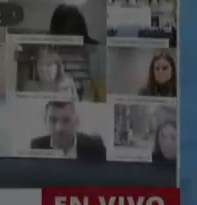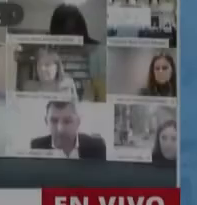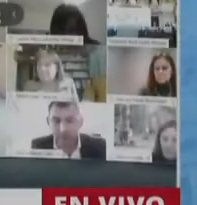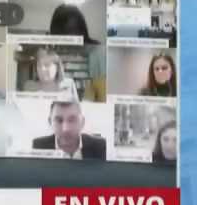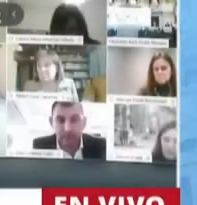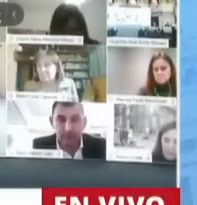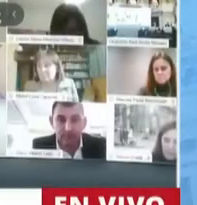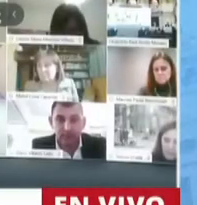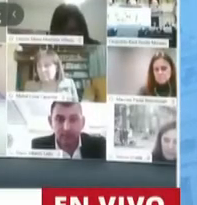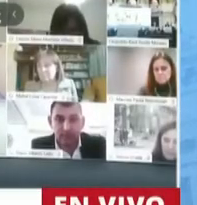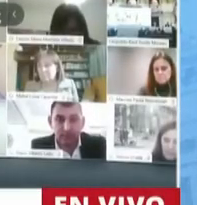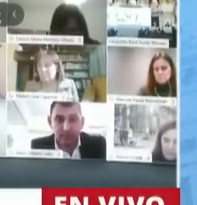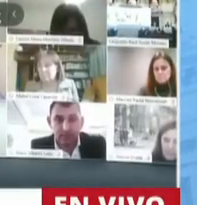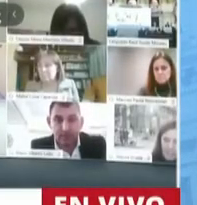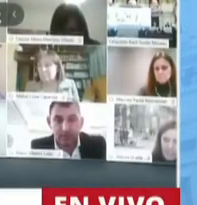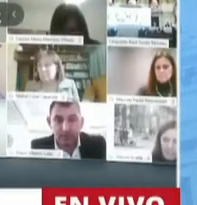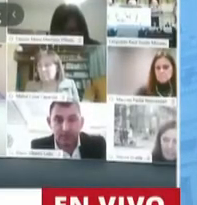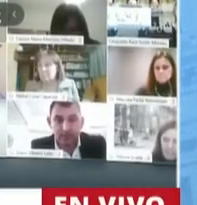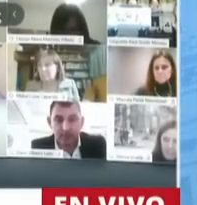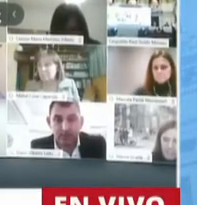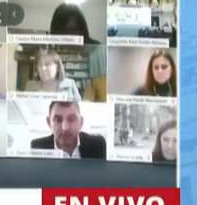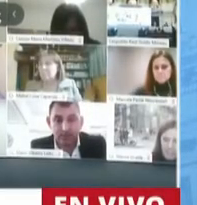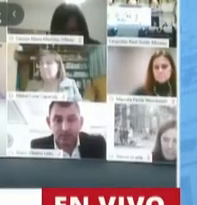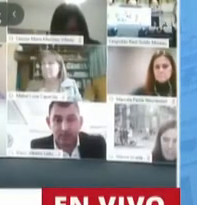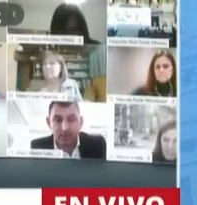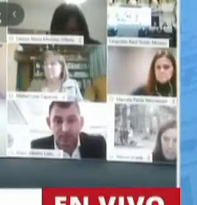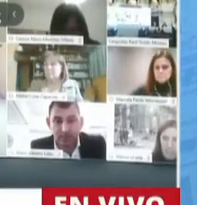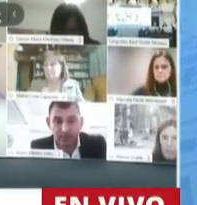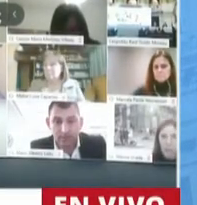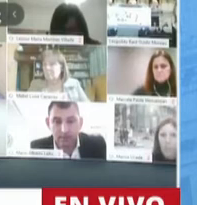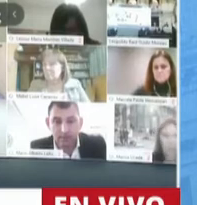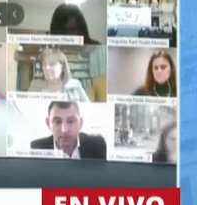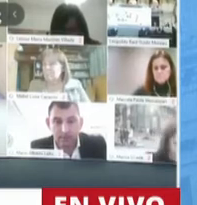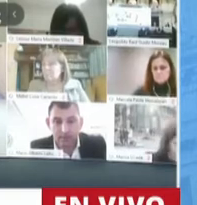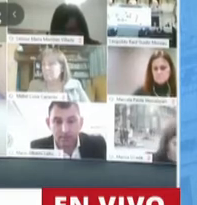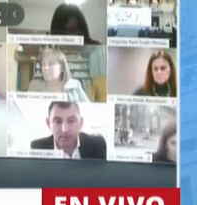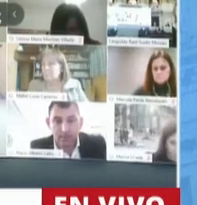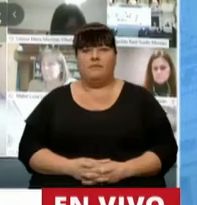Tiene la palabra Karim Esbodio.